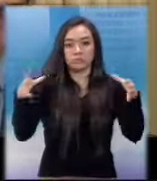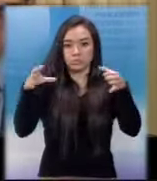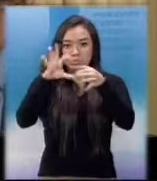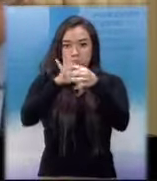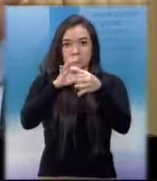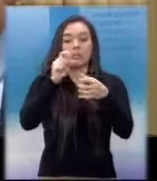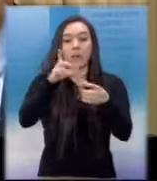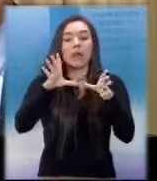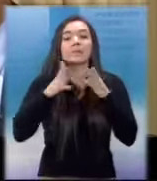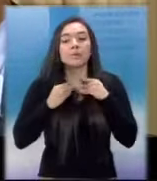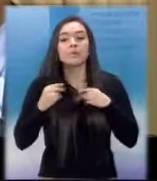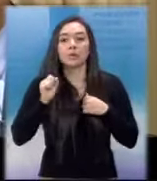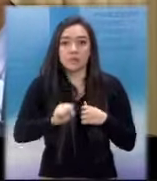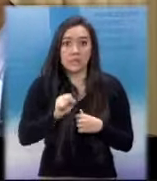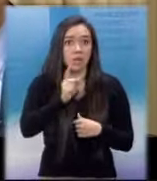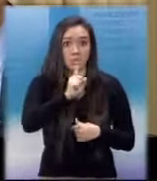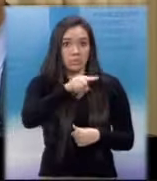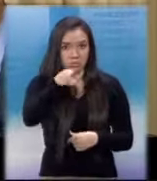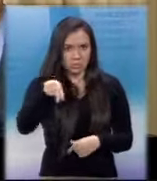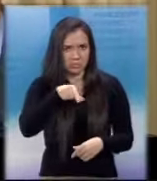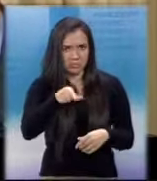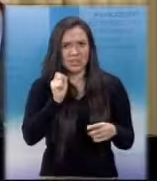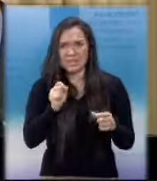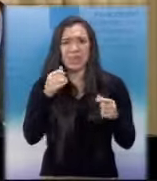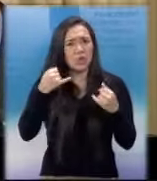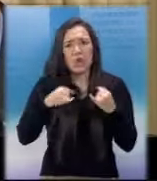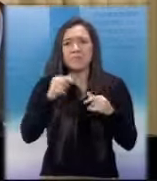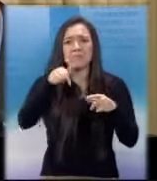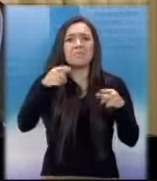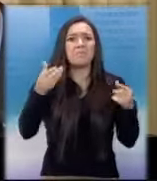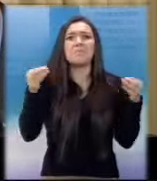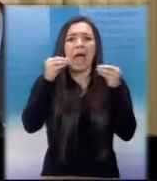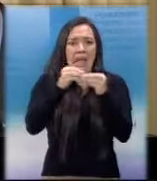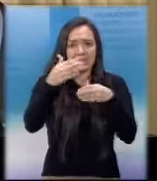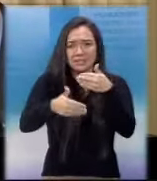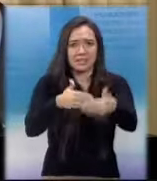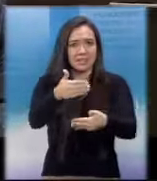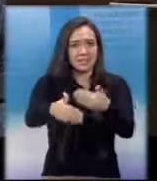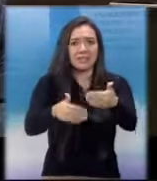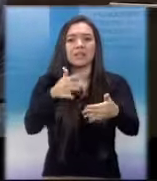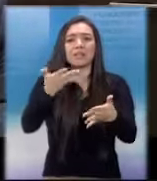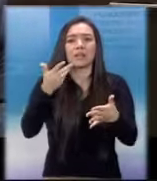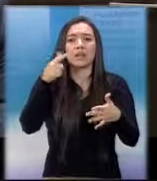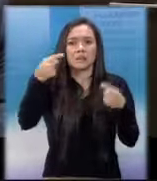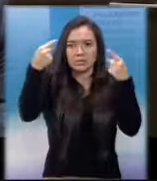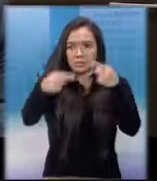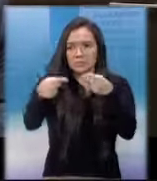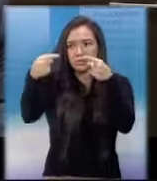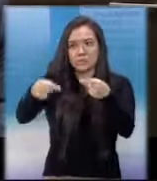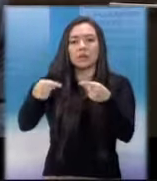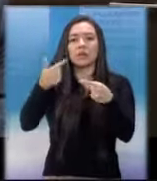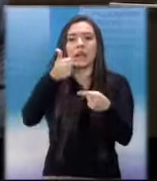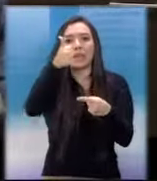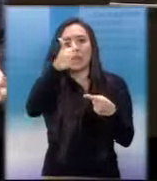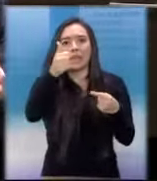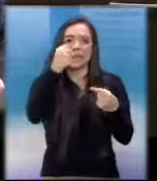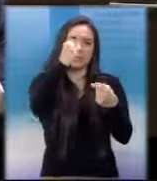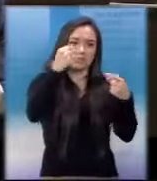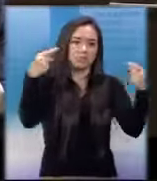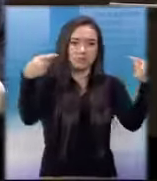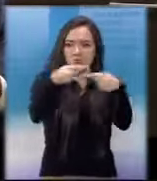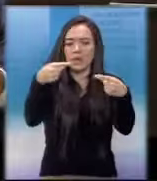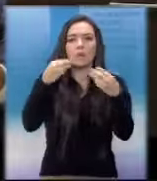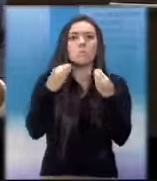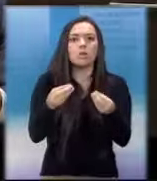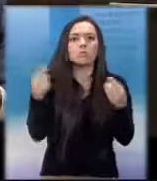con las interpelaciones. ¿Va a seguir la judicialización del trabajo parlamentario en el 2014? Mire, en política no podemos decir que esto va a